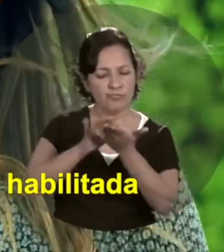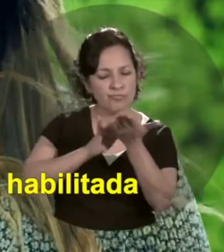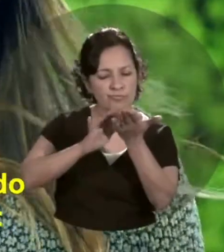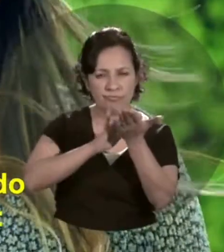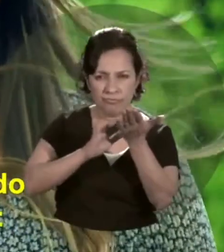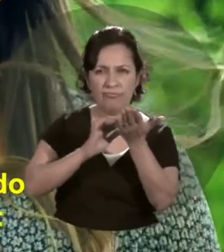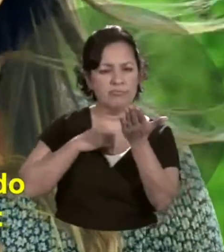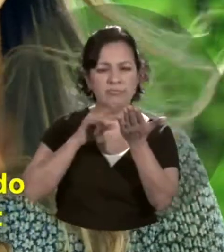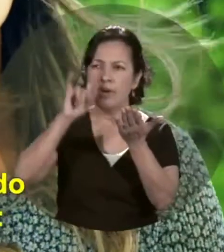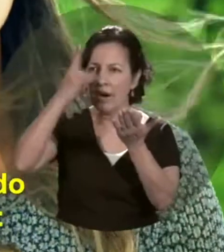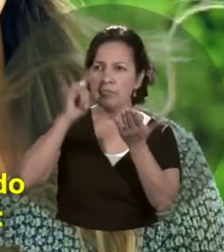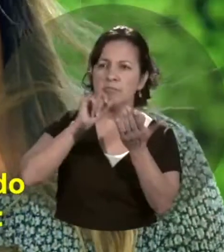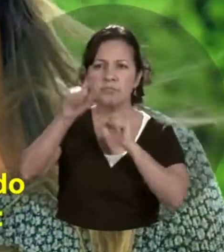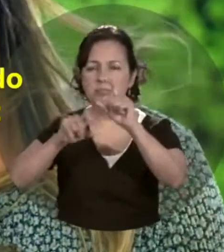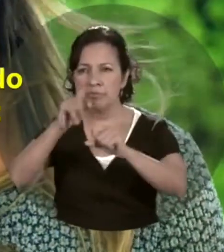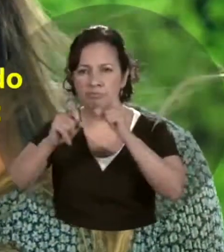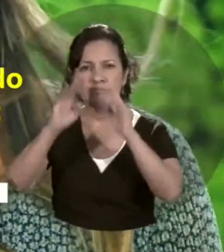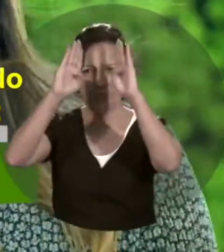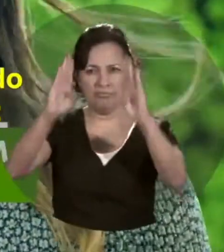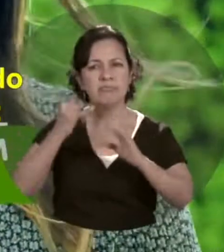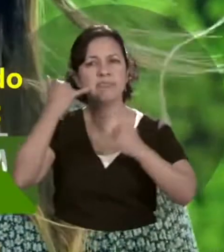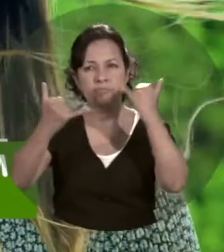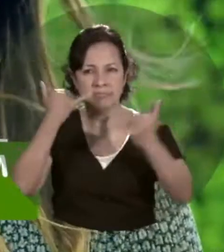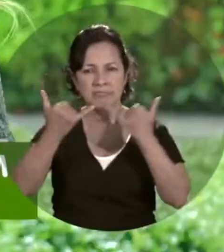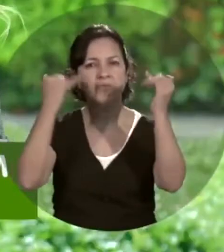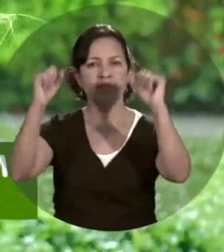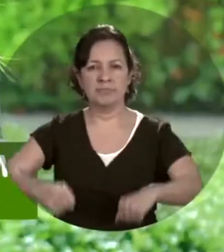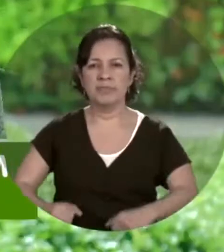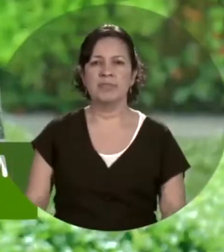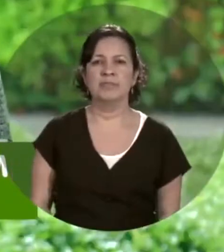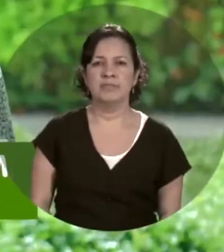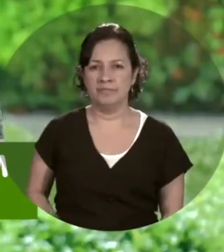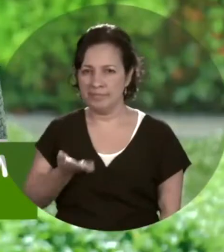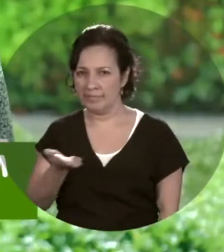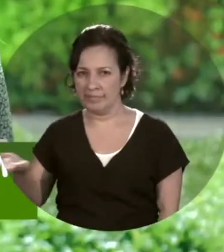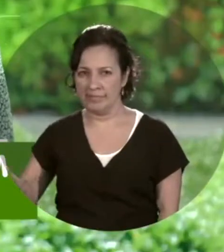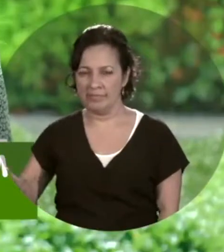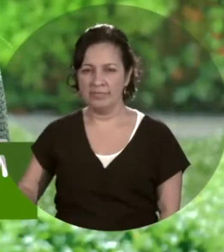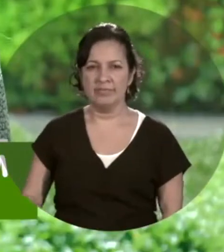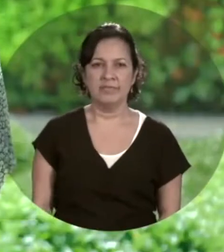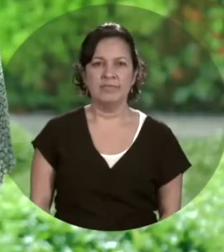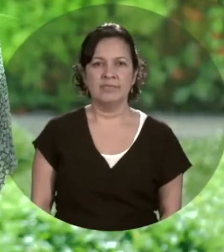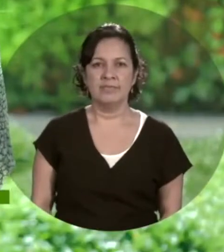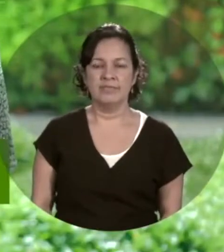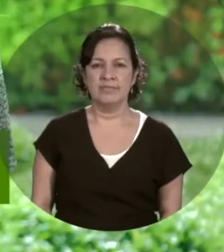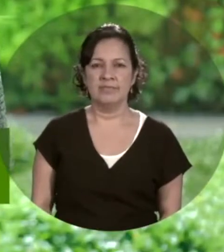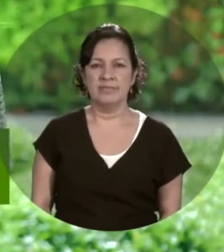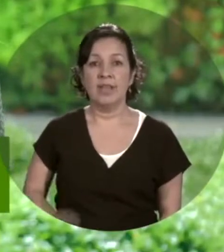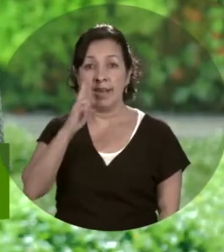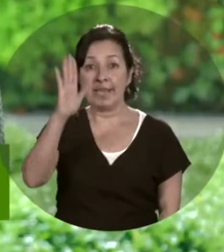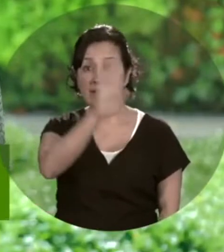telefónica habilitada para atender todo lo relacionado con tu proceso de selección 3 80 55 56 o la línea